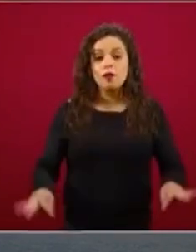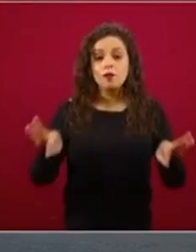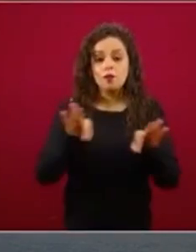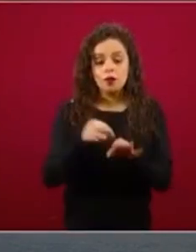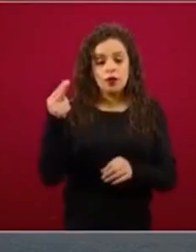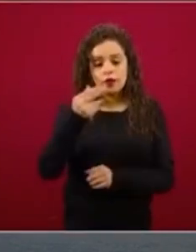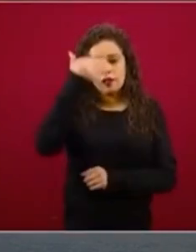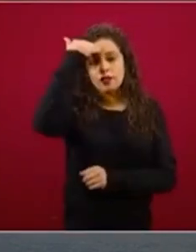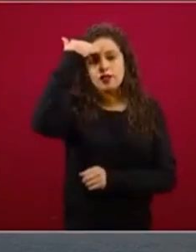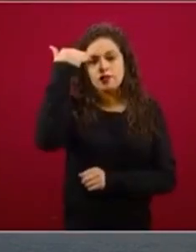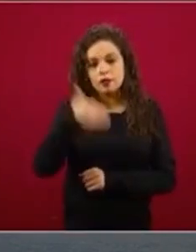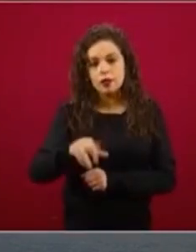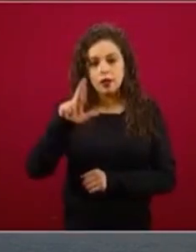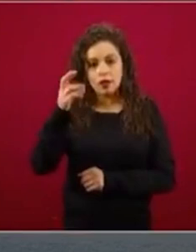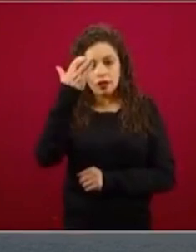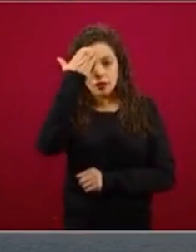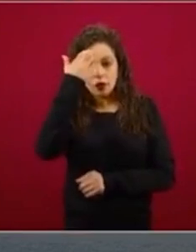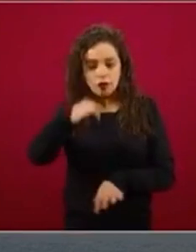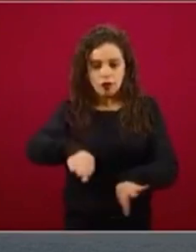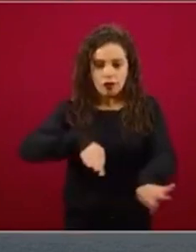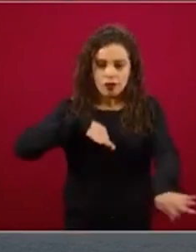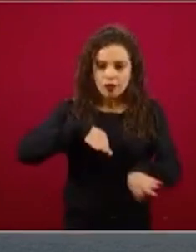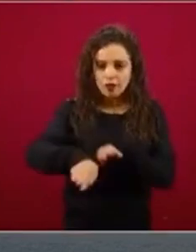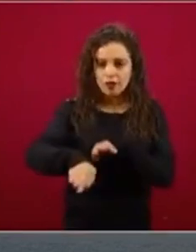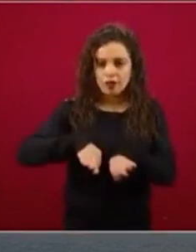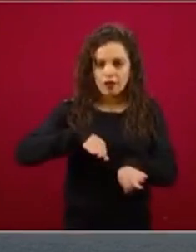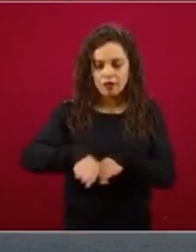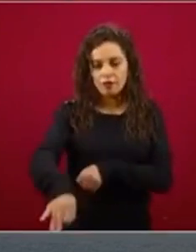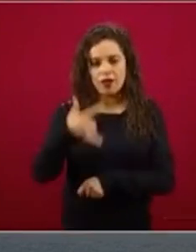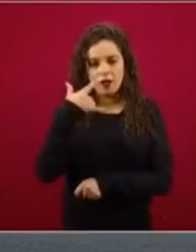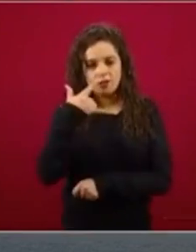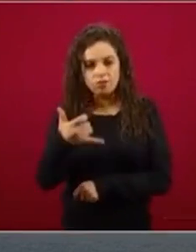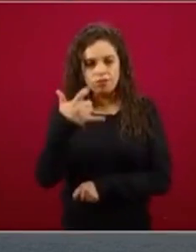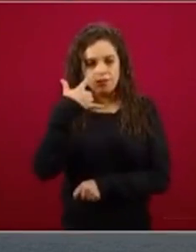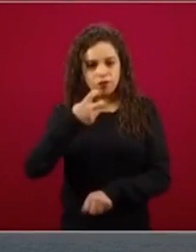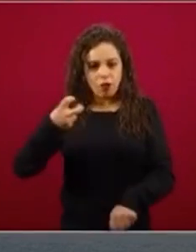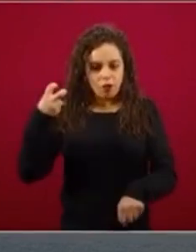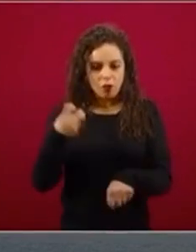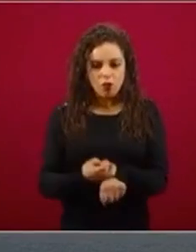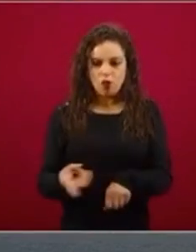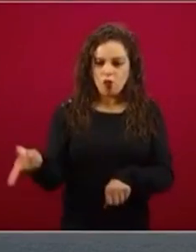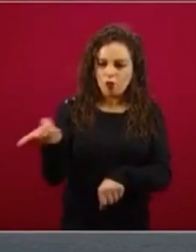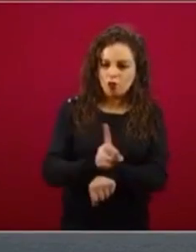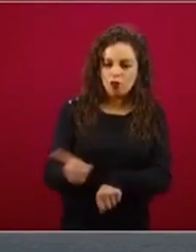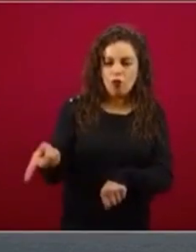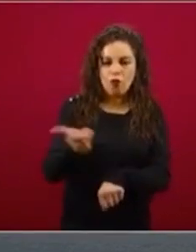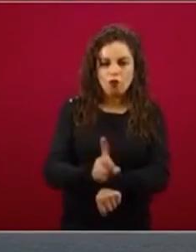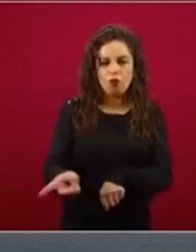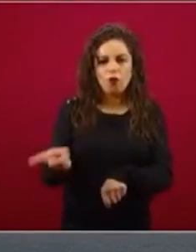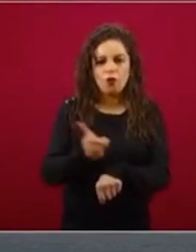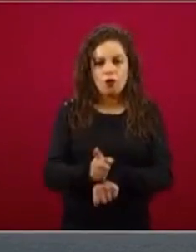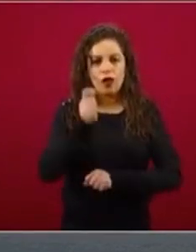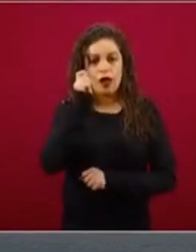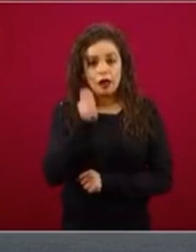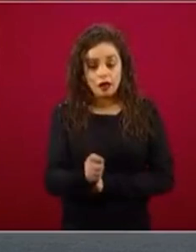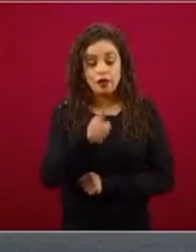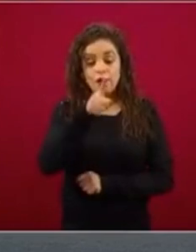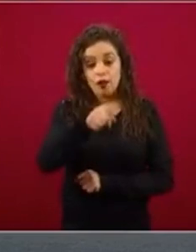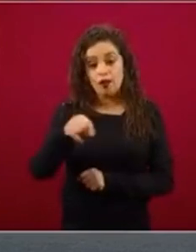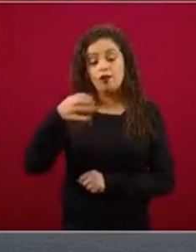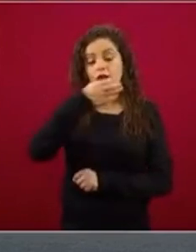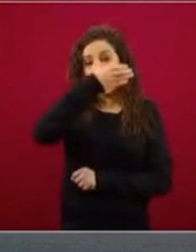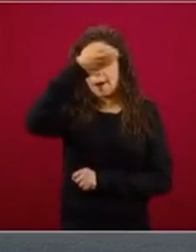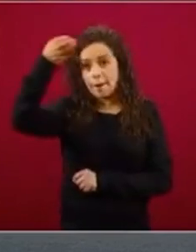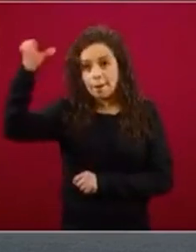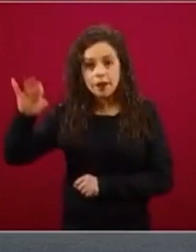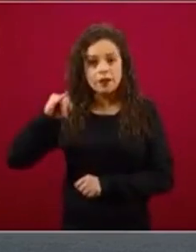el trabajo permanente, el trabajo de todos los días de nuestras productoras, de nuestros productores, de los campesinos, de los indígenas, de los